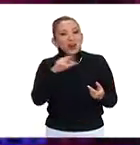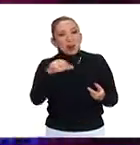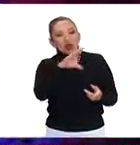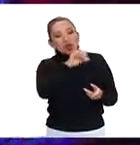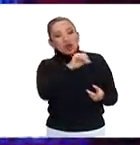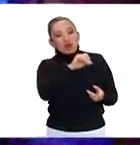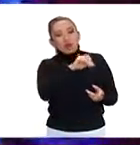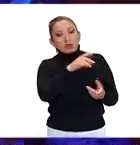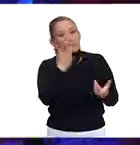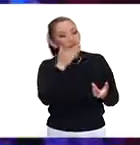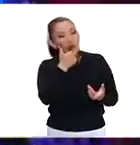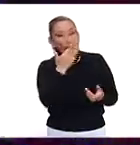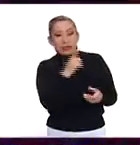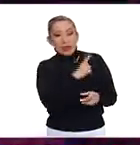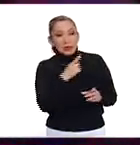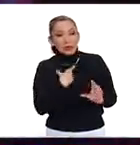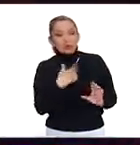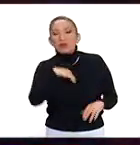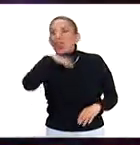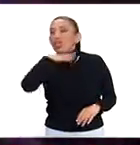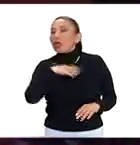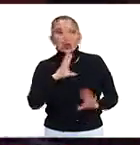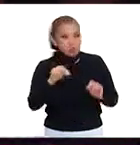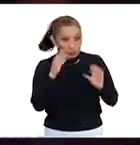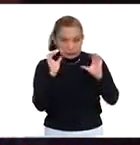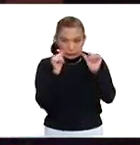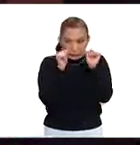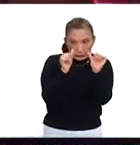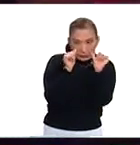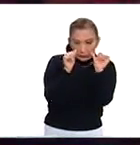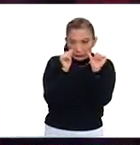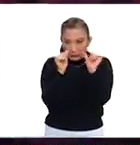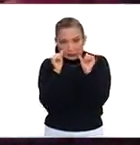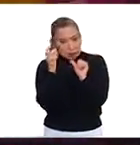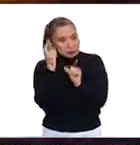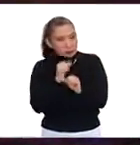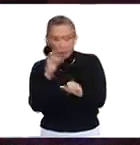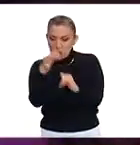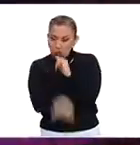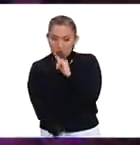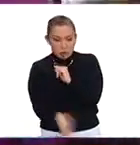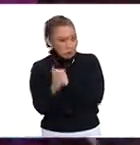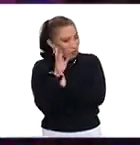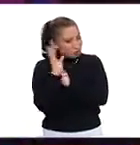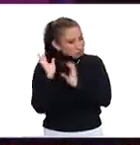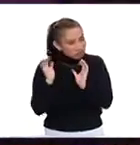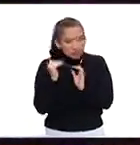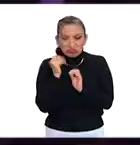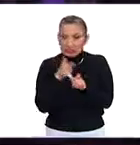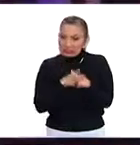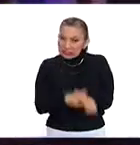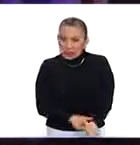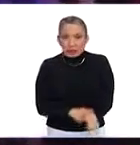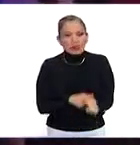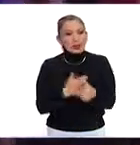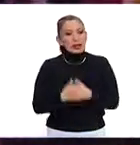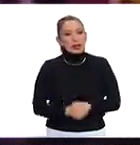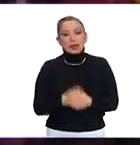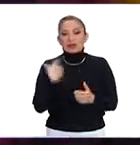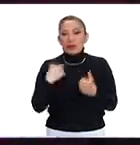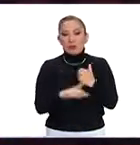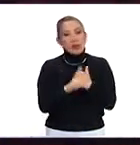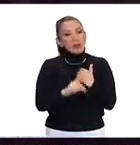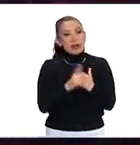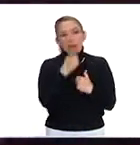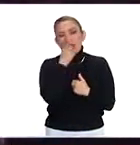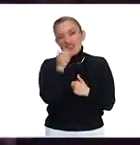Portomorelos, que no, que no hay que bajar la guardia, que ir a, como siempre dicen, hasta las últimas consecuencias, y que no queden, en un pleito de